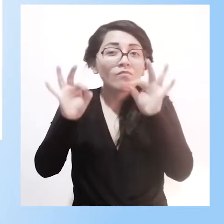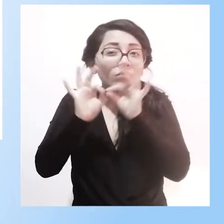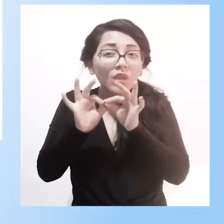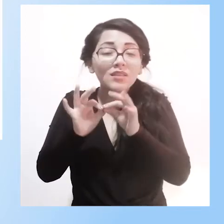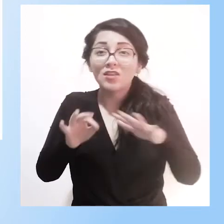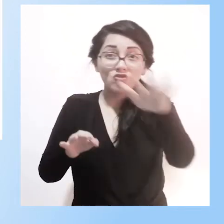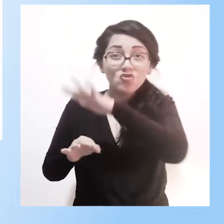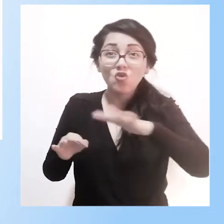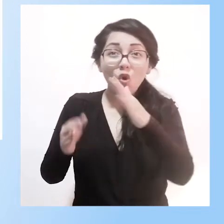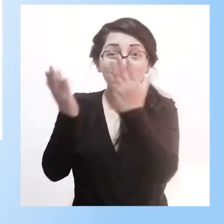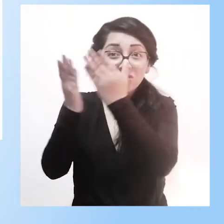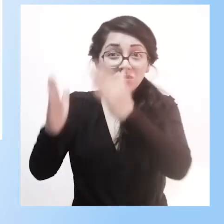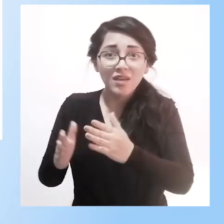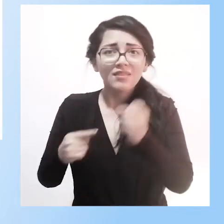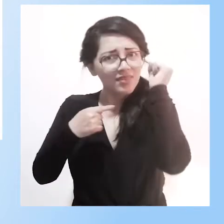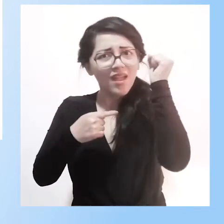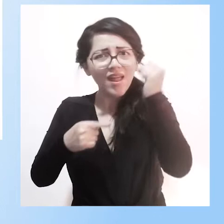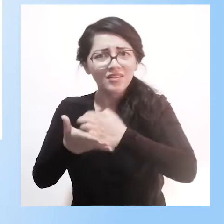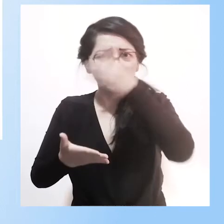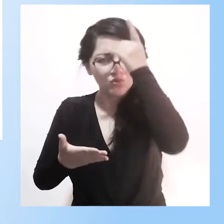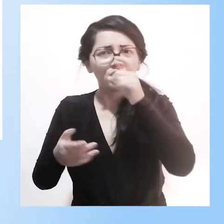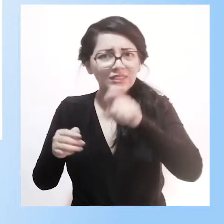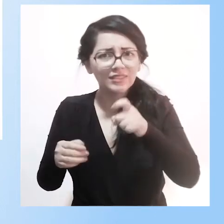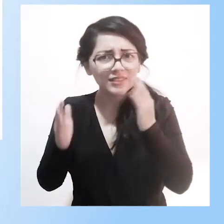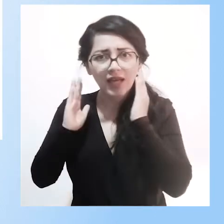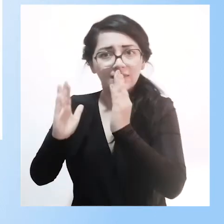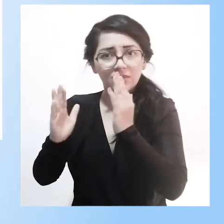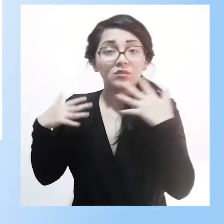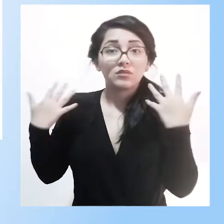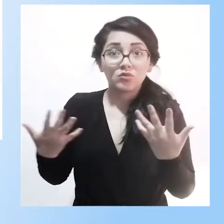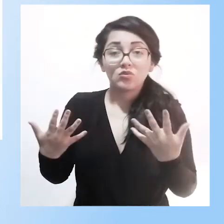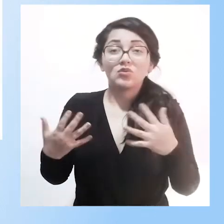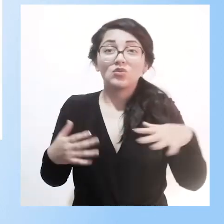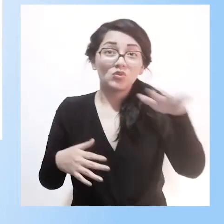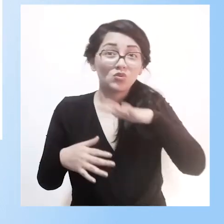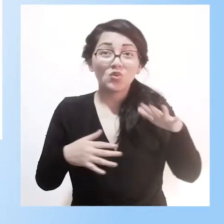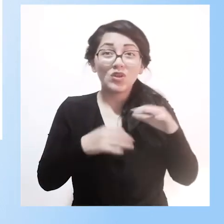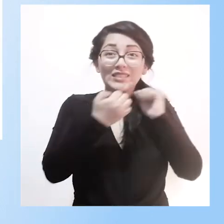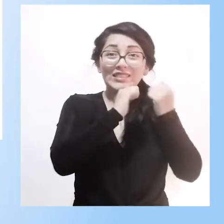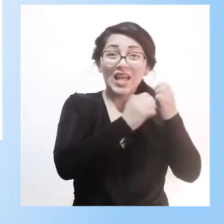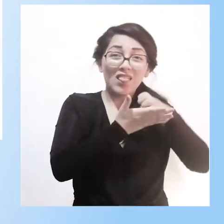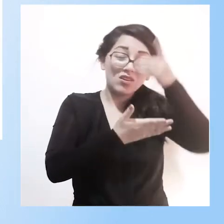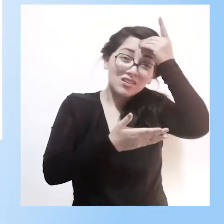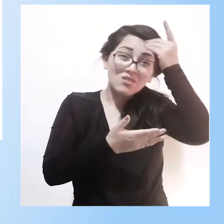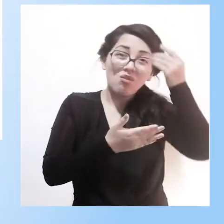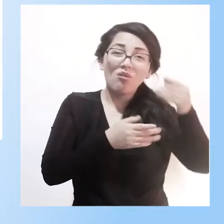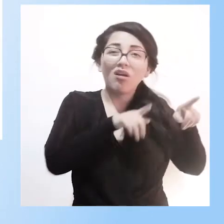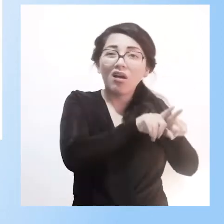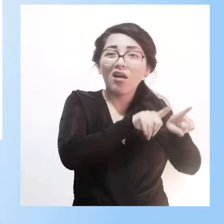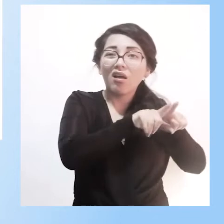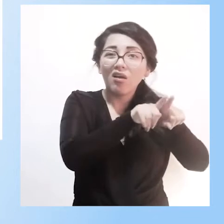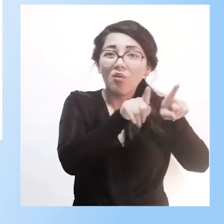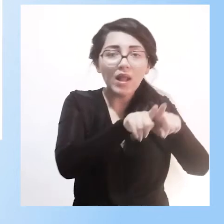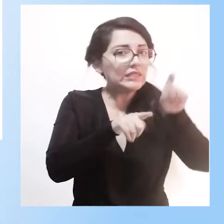derecho a la educación de todas y todos los estudiantes es un desafío que requiere la transformación de paradigmas y estructuras del sistema educativo que de